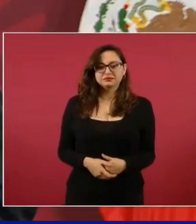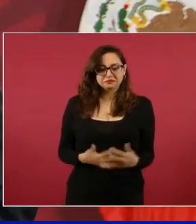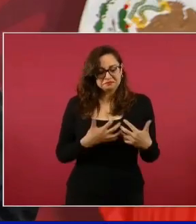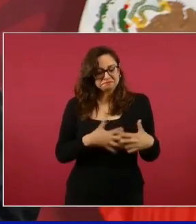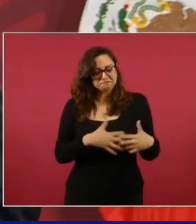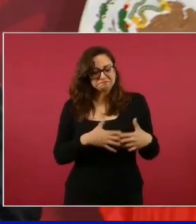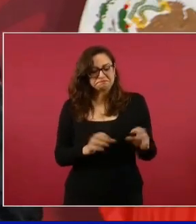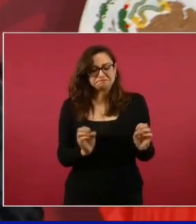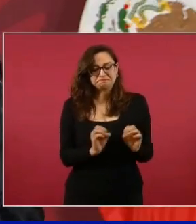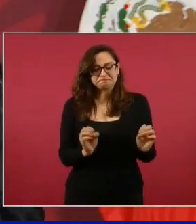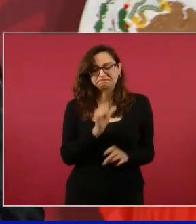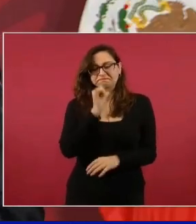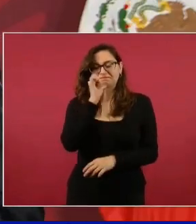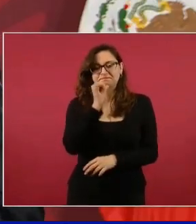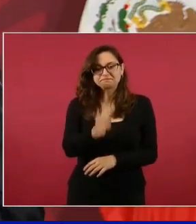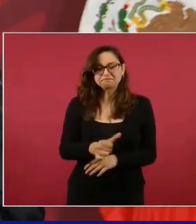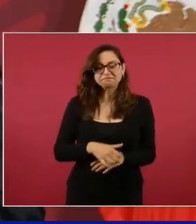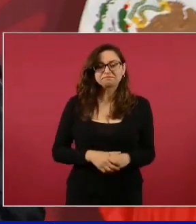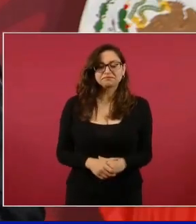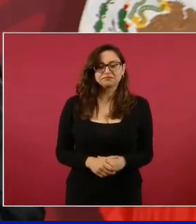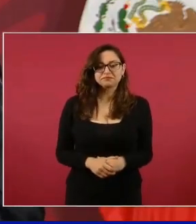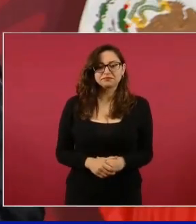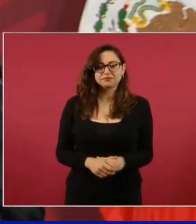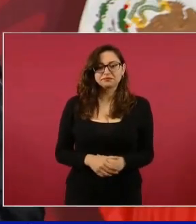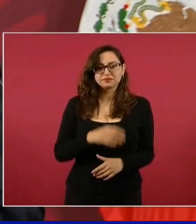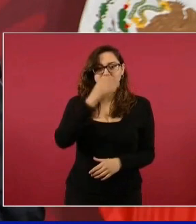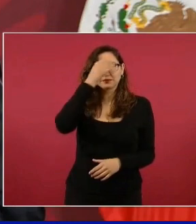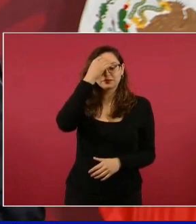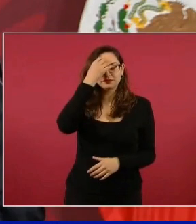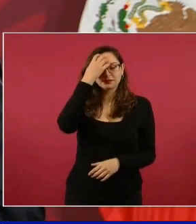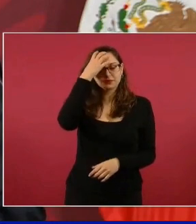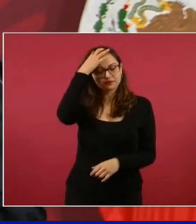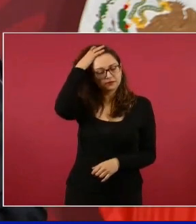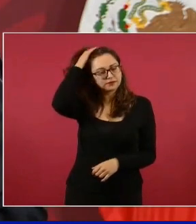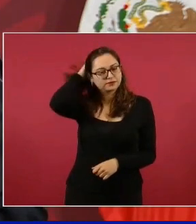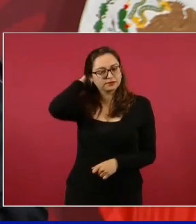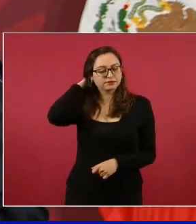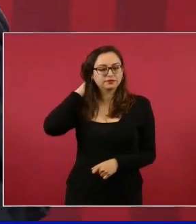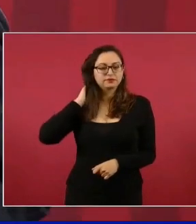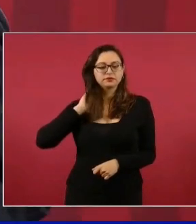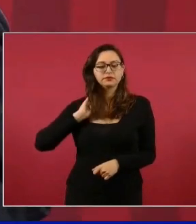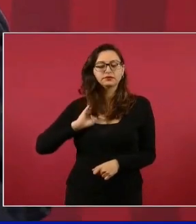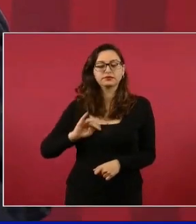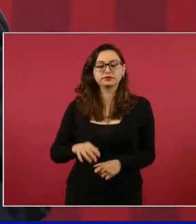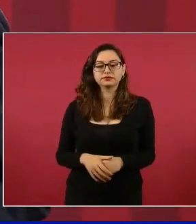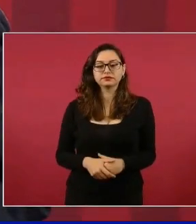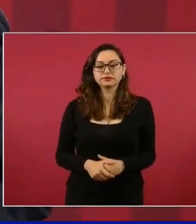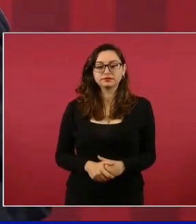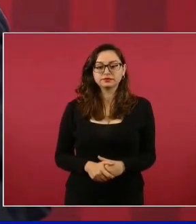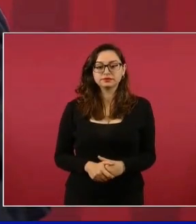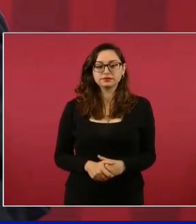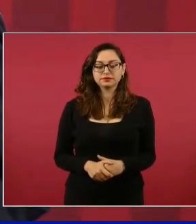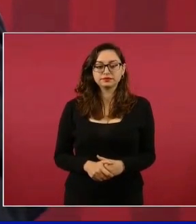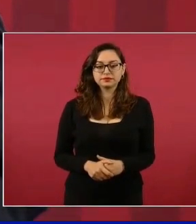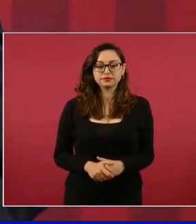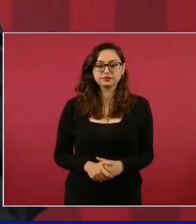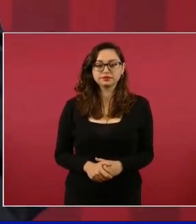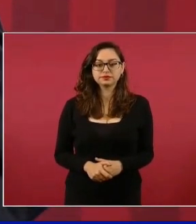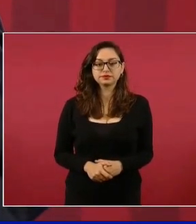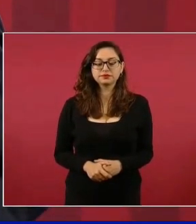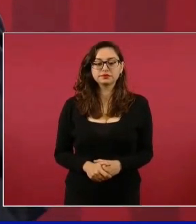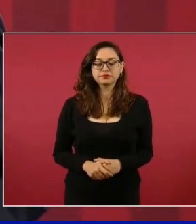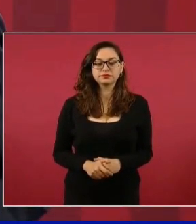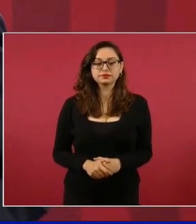va a tomar velocidad.